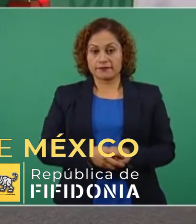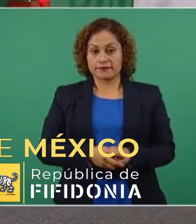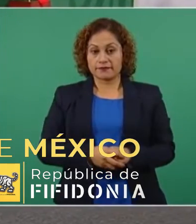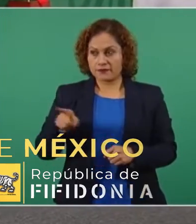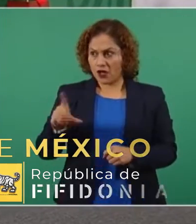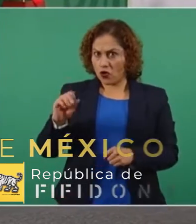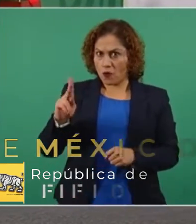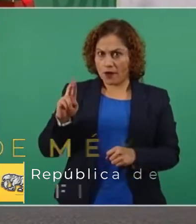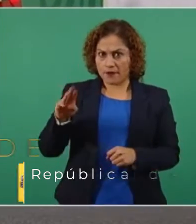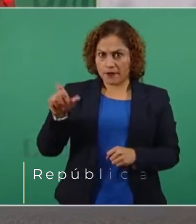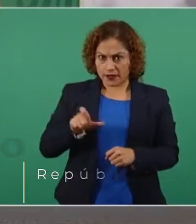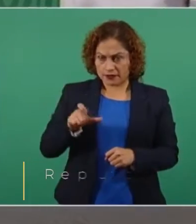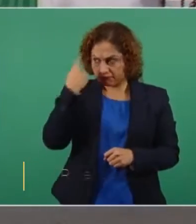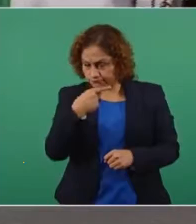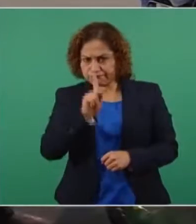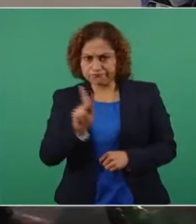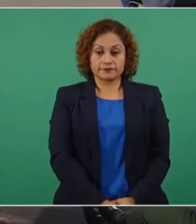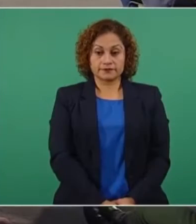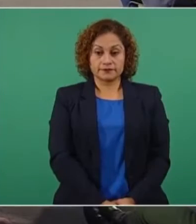no es el de Coparmex, se parece,